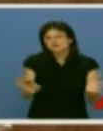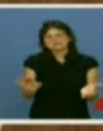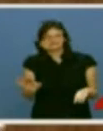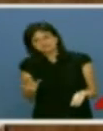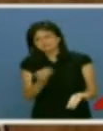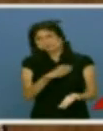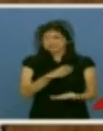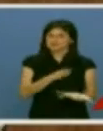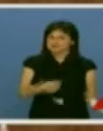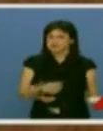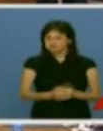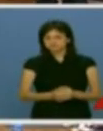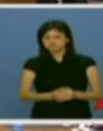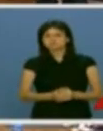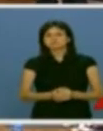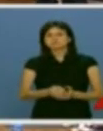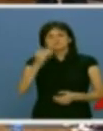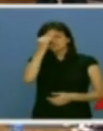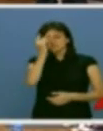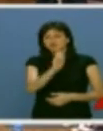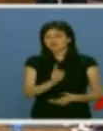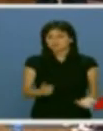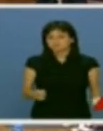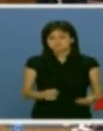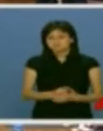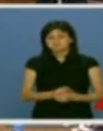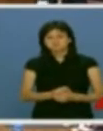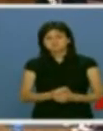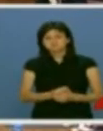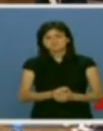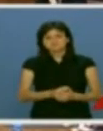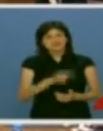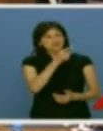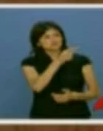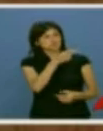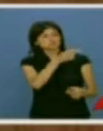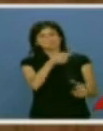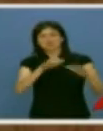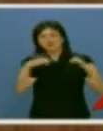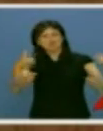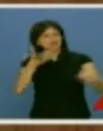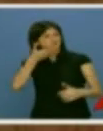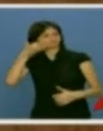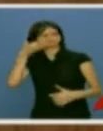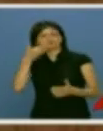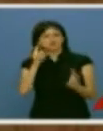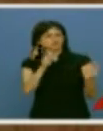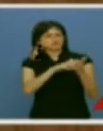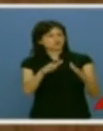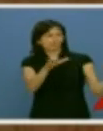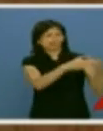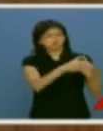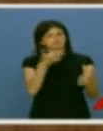que eso prestigie mucho a esta Cámara ni a la propia autonomía en su conjunto.